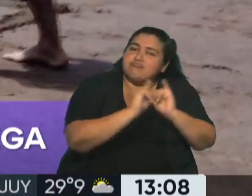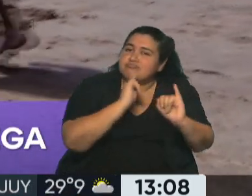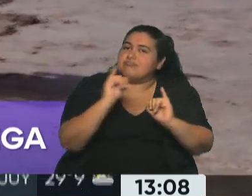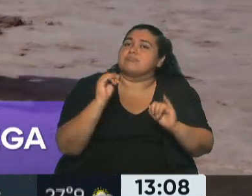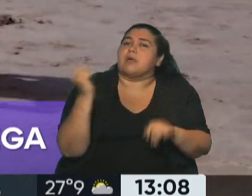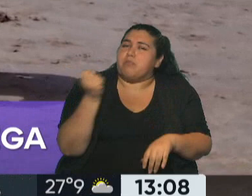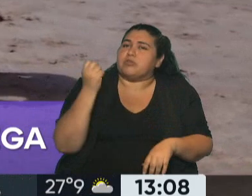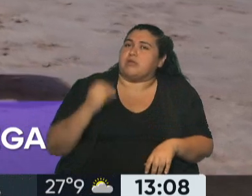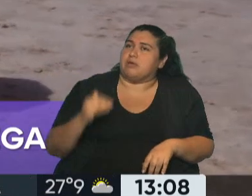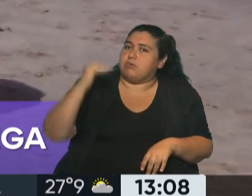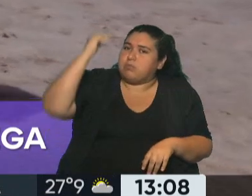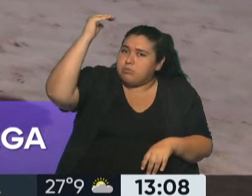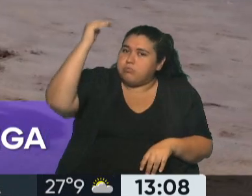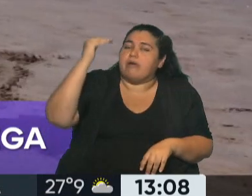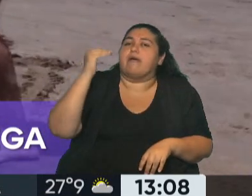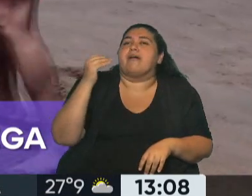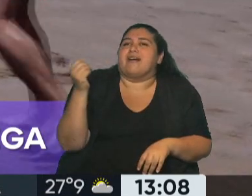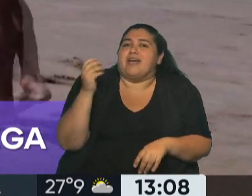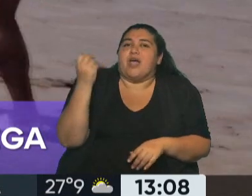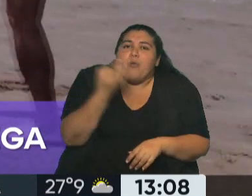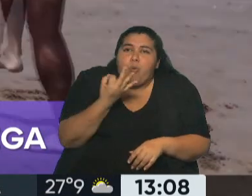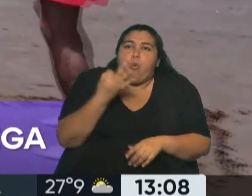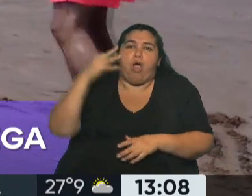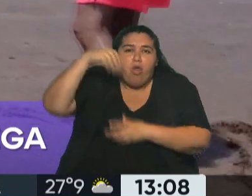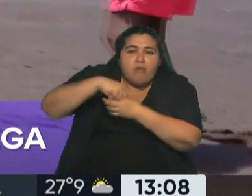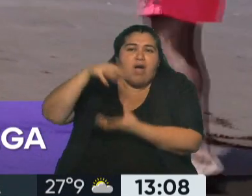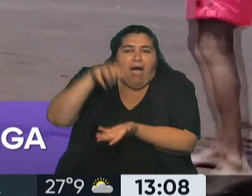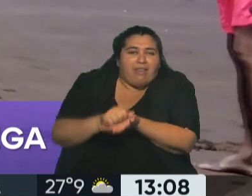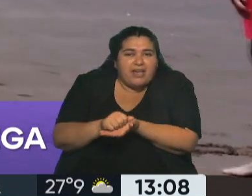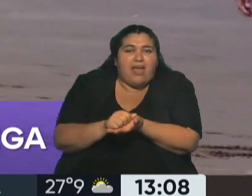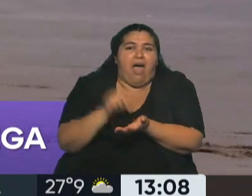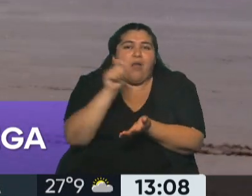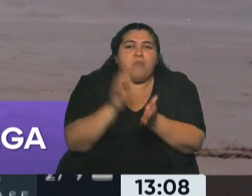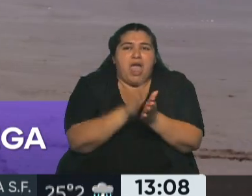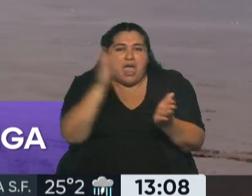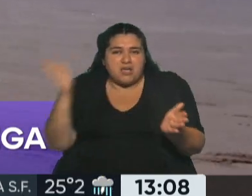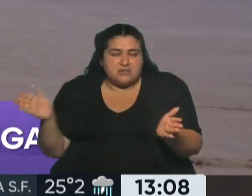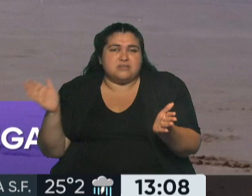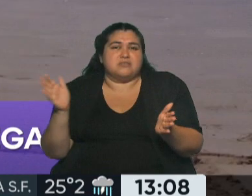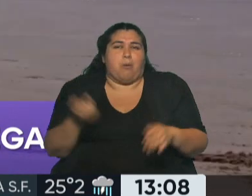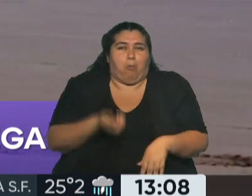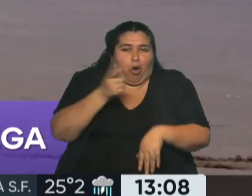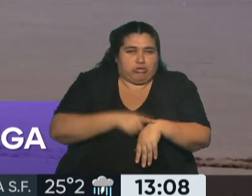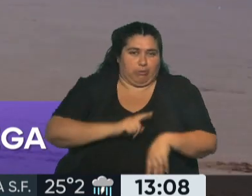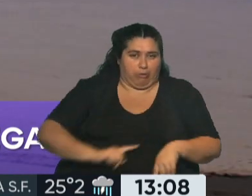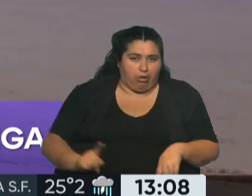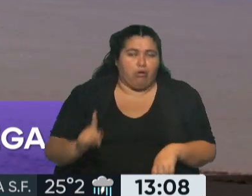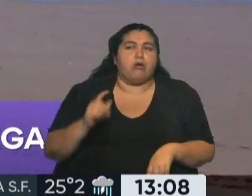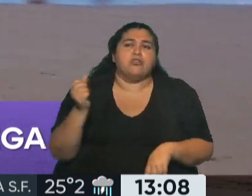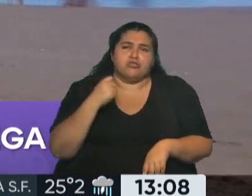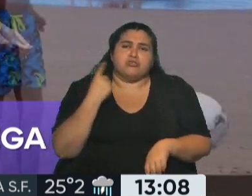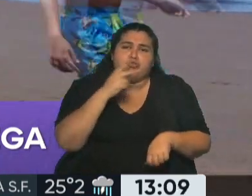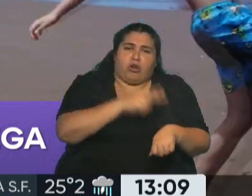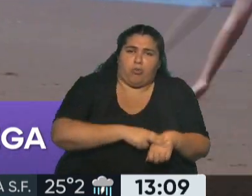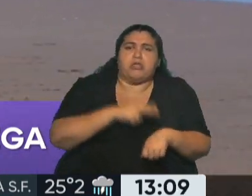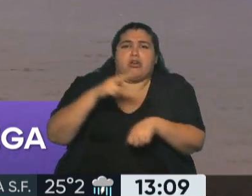ocupada 30 días y no 10 días, ¿no? Así que bueno, en esa línea estamos trabajando desde la institución, recomendándolo a los colegas también, que